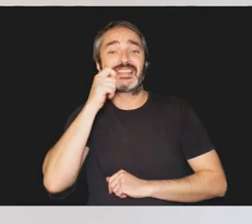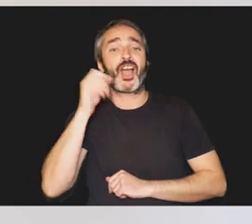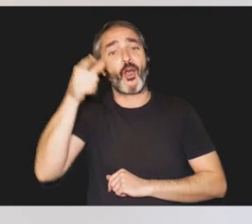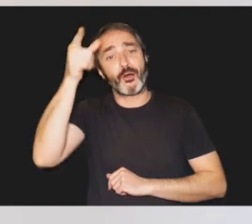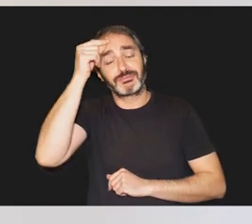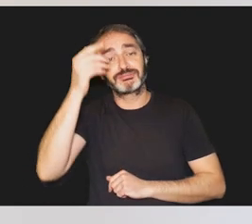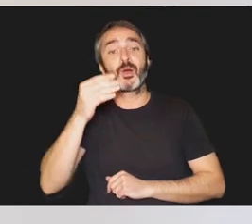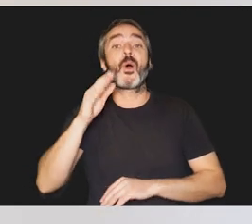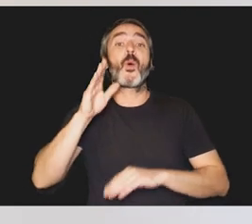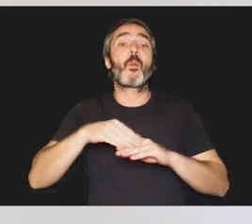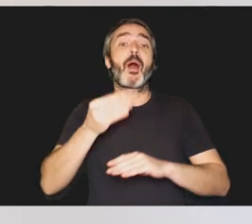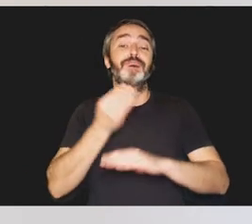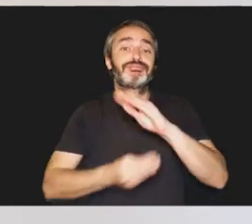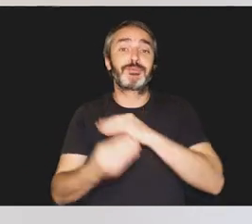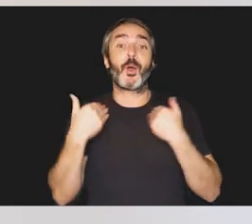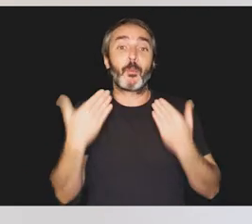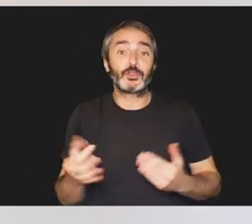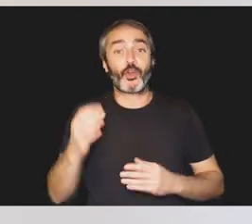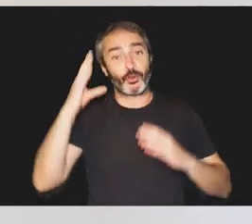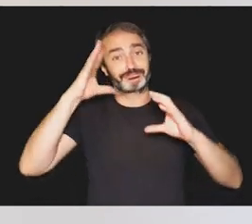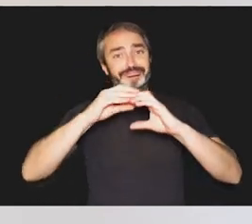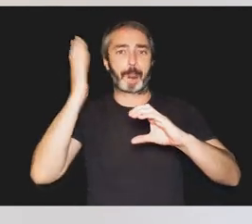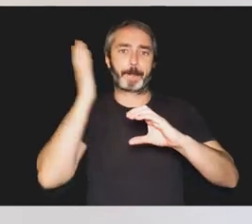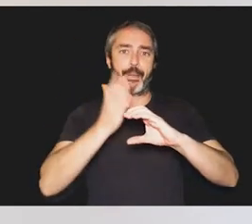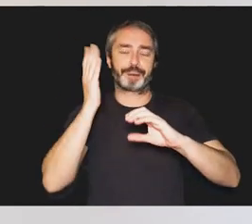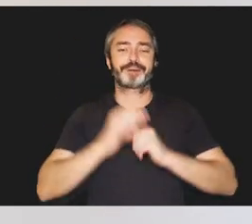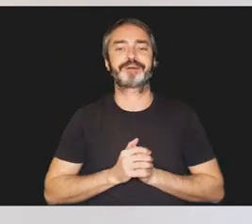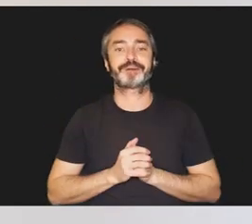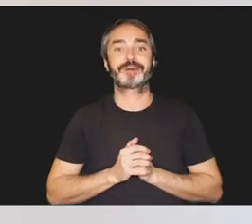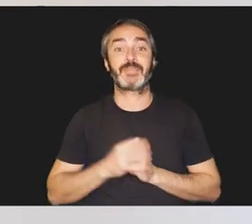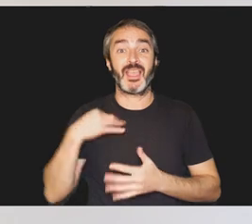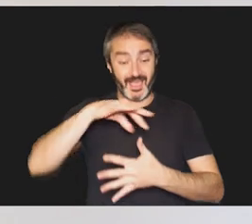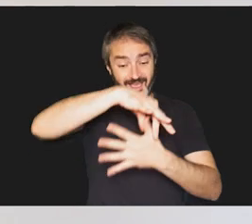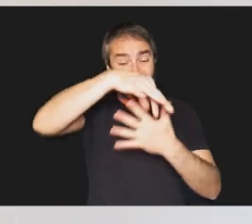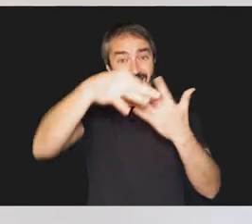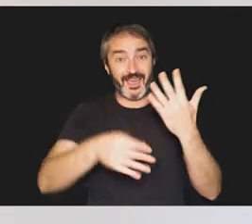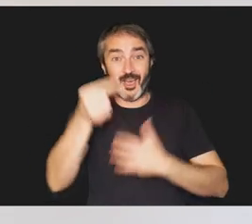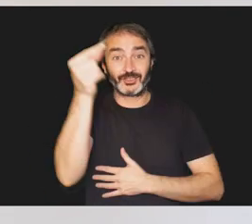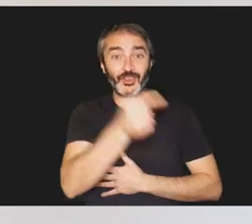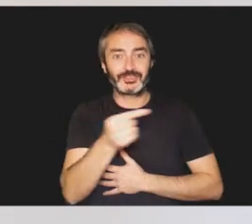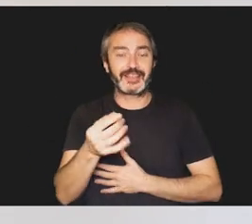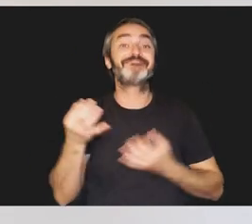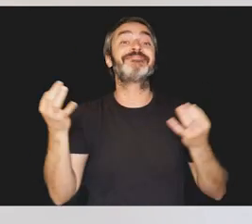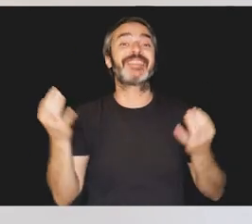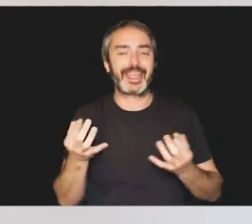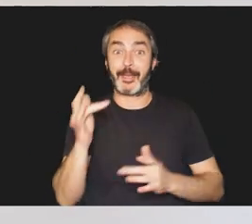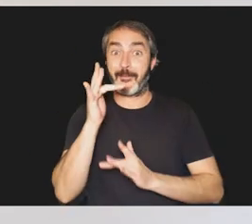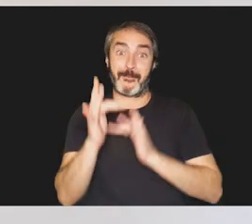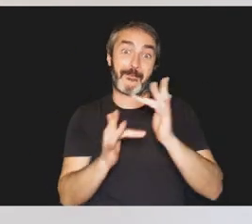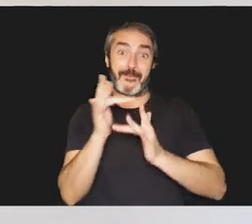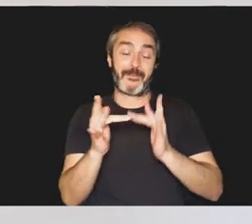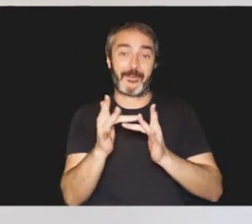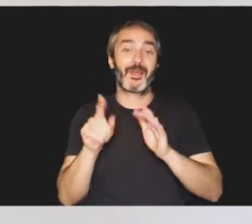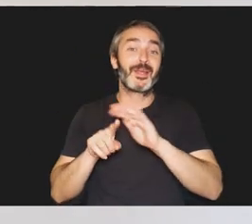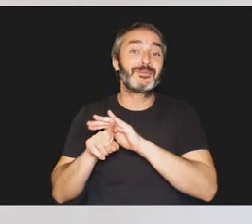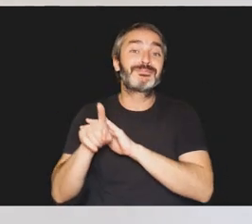de una prematuridad o de parálisis cerebral, por ejemplo. Cuando sumamos todos estos elementos nos encontramos con un bebé que no